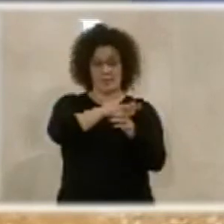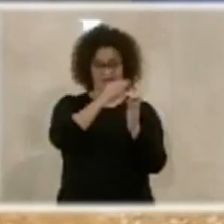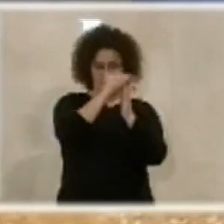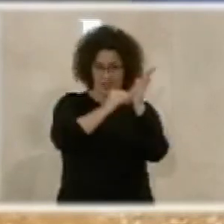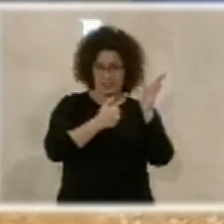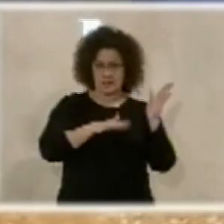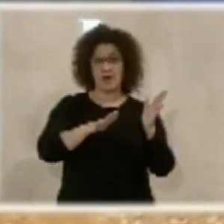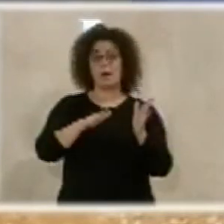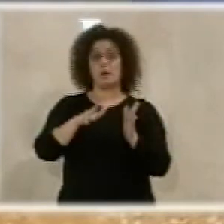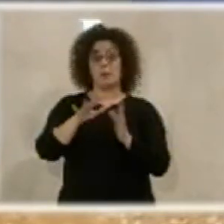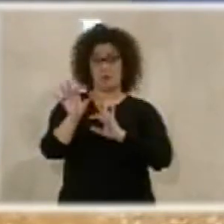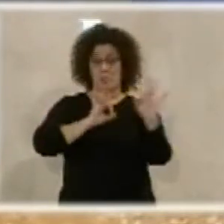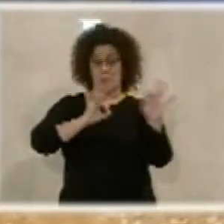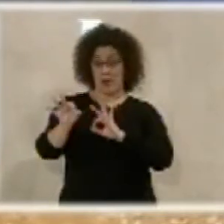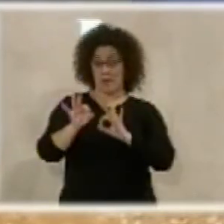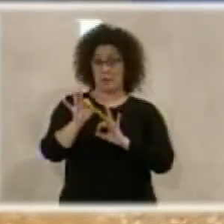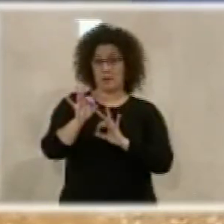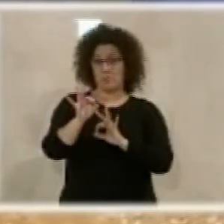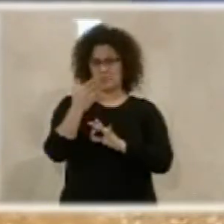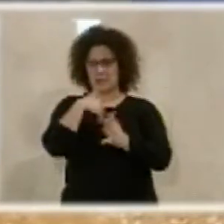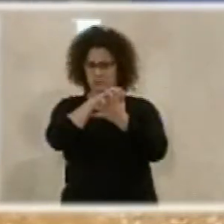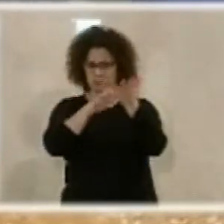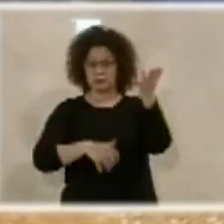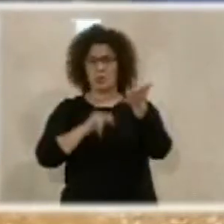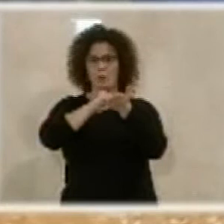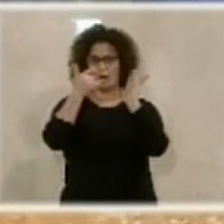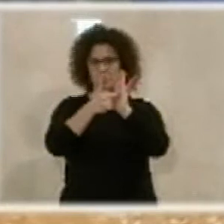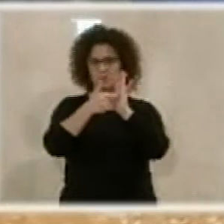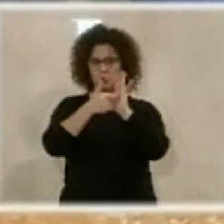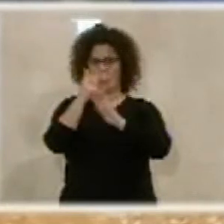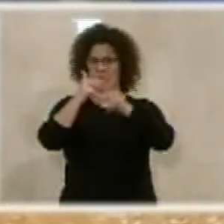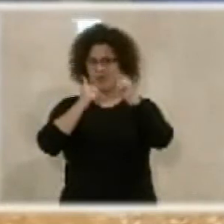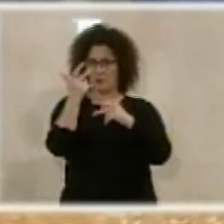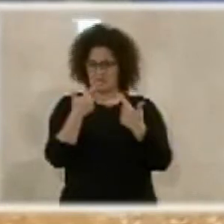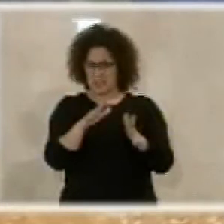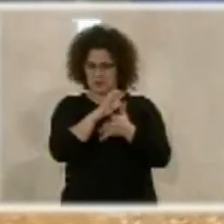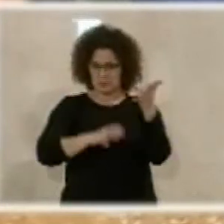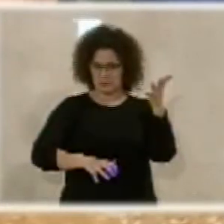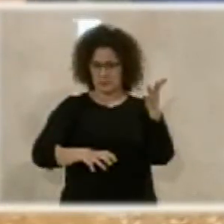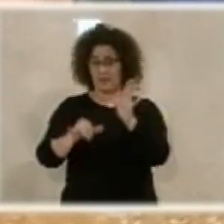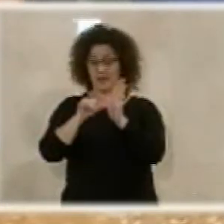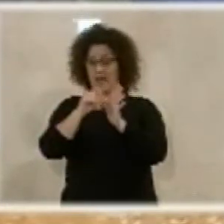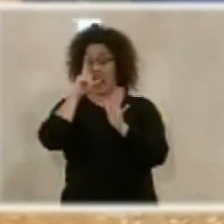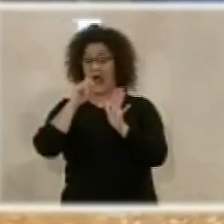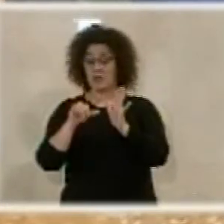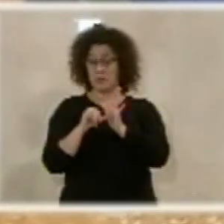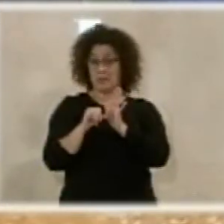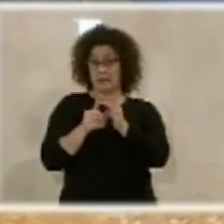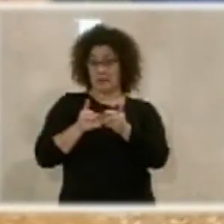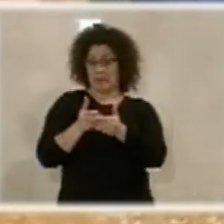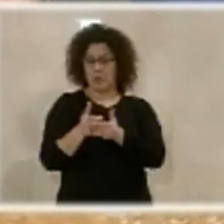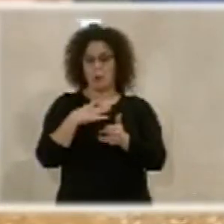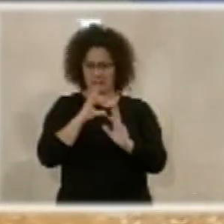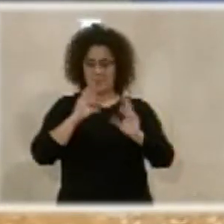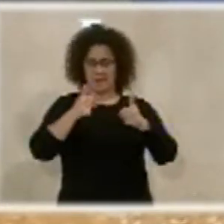y, si no pasa nada, está también redactado el proyecto de urbanización, si no pasa nada antes de final de año, se podrán estar licitando las obras